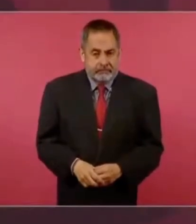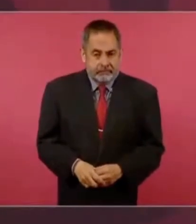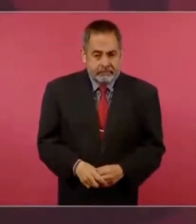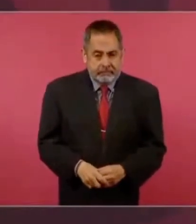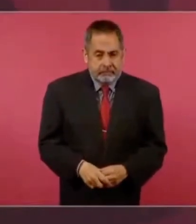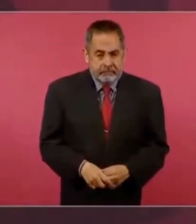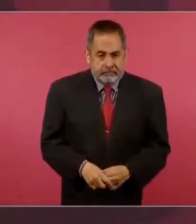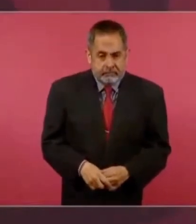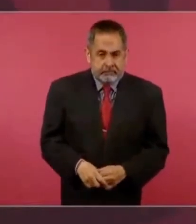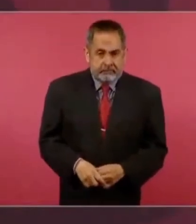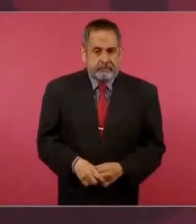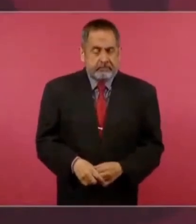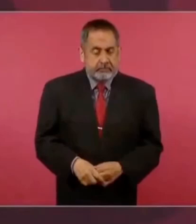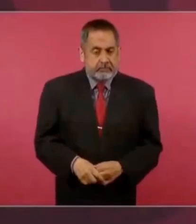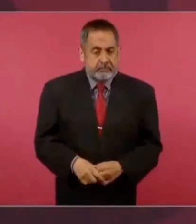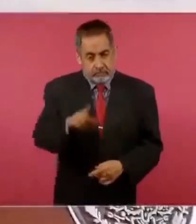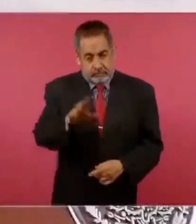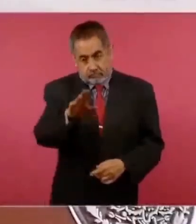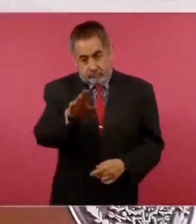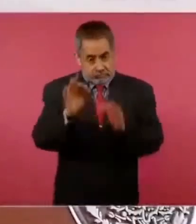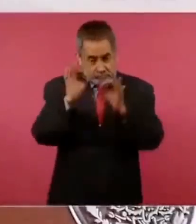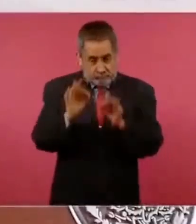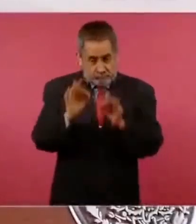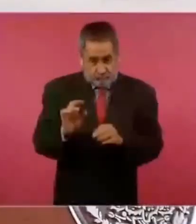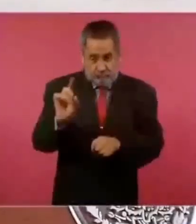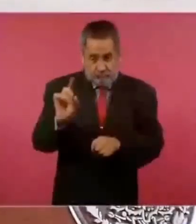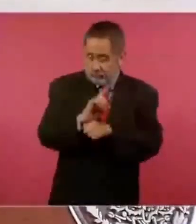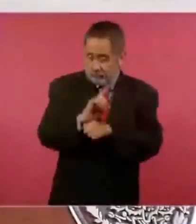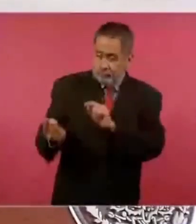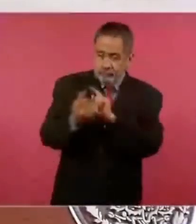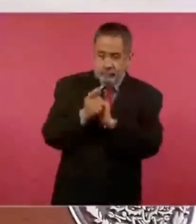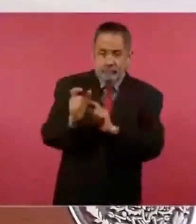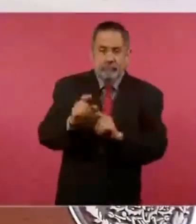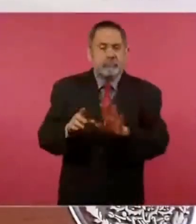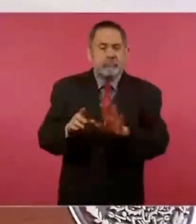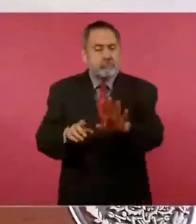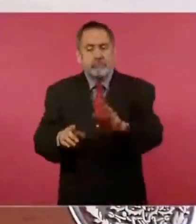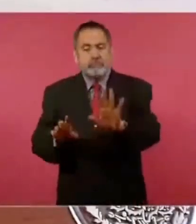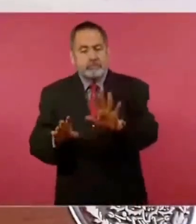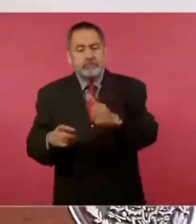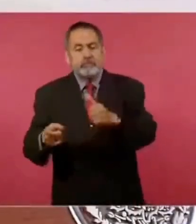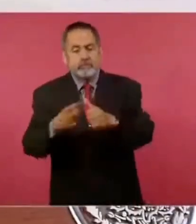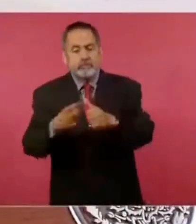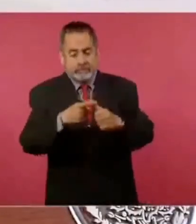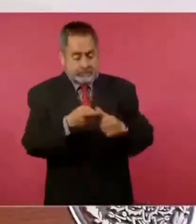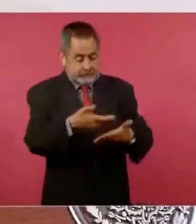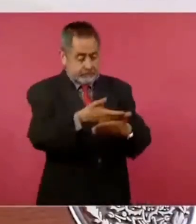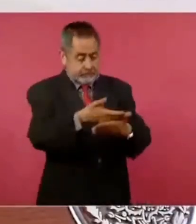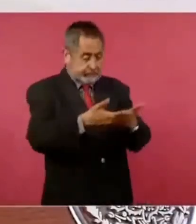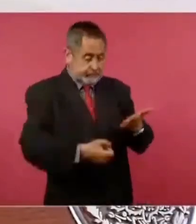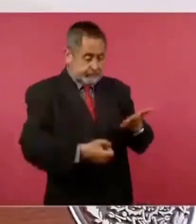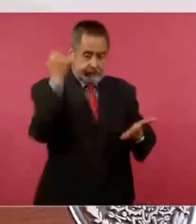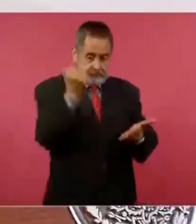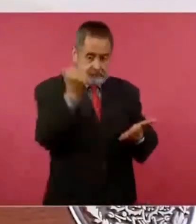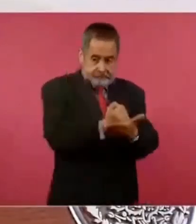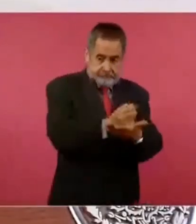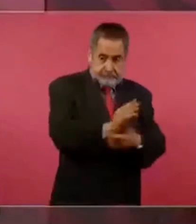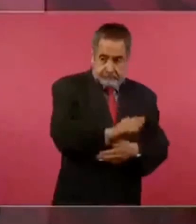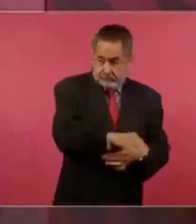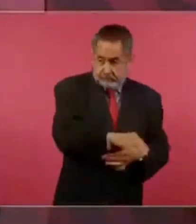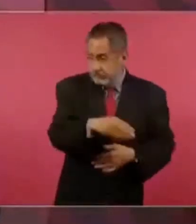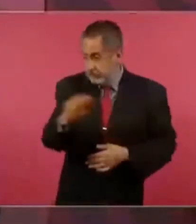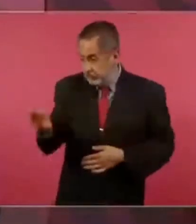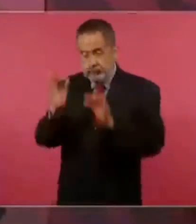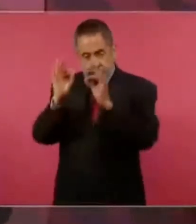formalmente, a partir de que sea presidenta